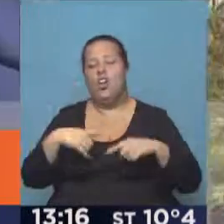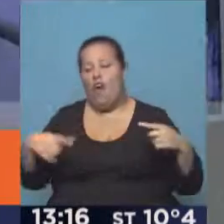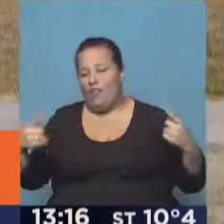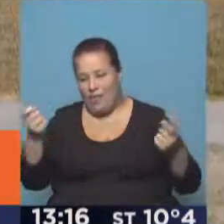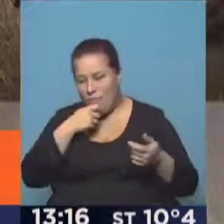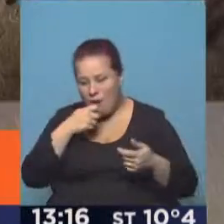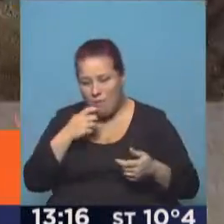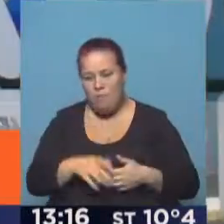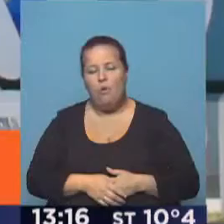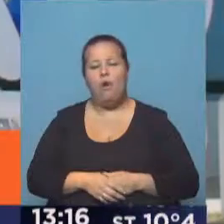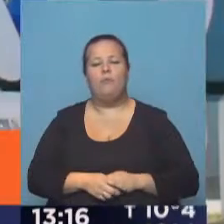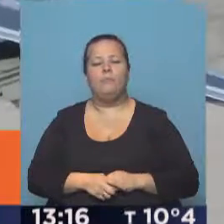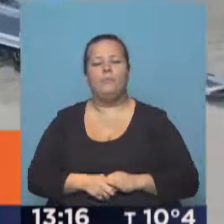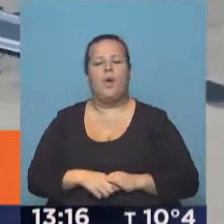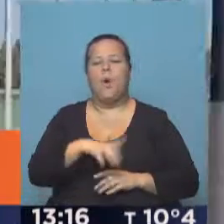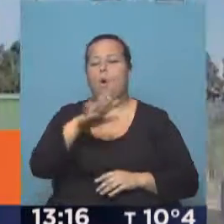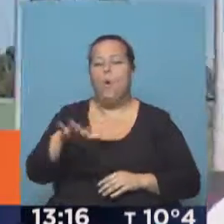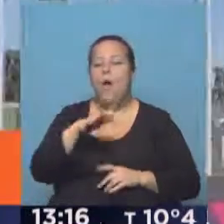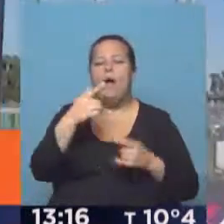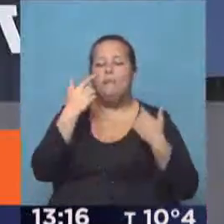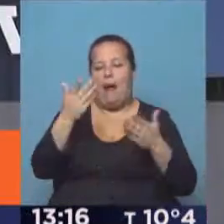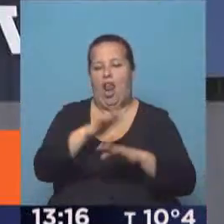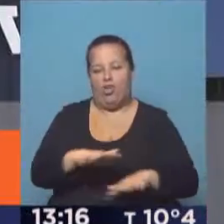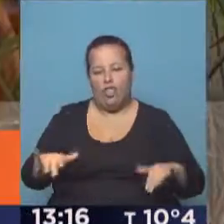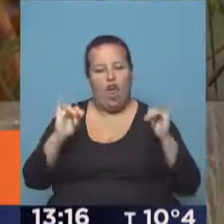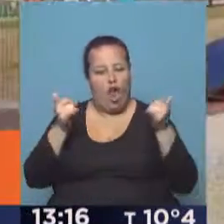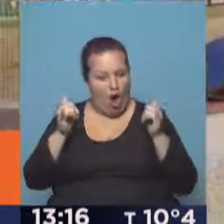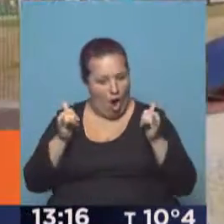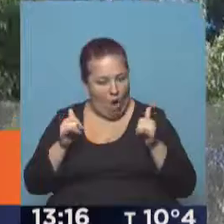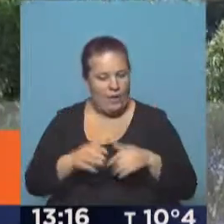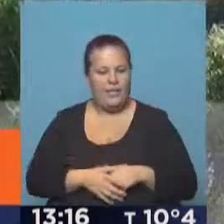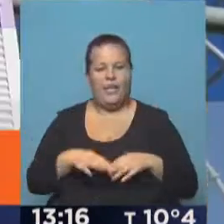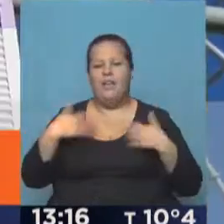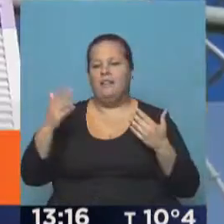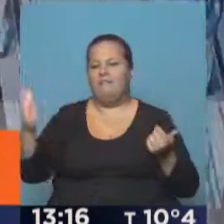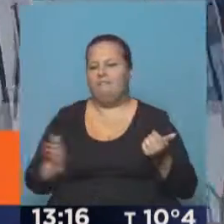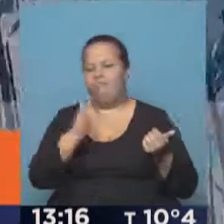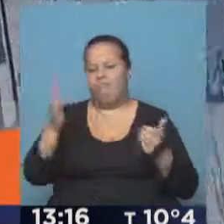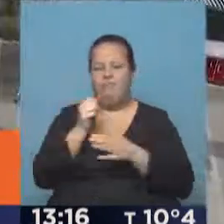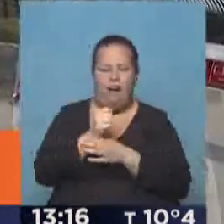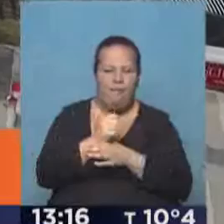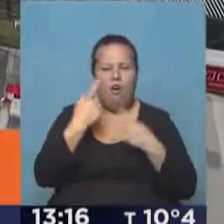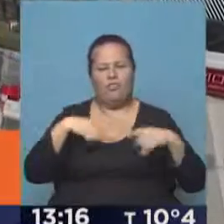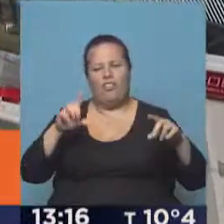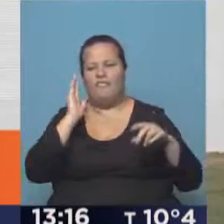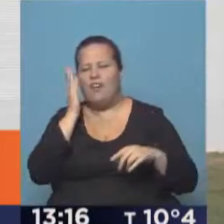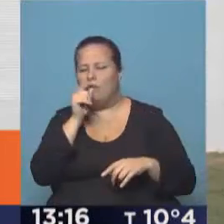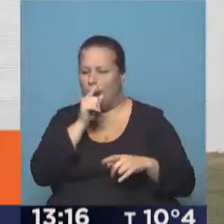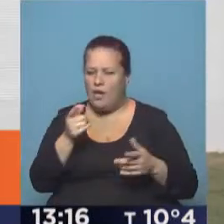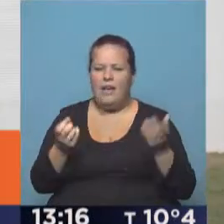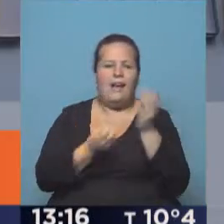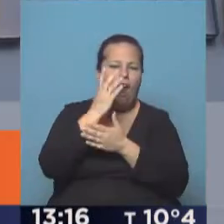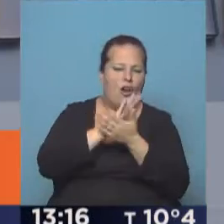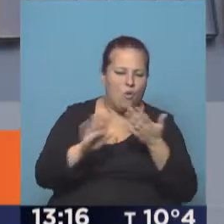por ejemplo, hay un espacio dedicado a los chicos y a los jóvenes donde van a desfilar artistas y estrellas de las redes sociales. Nuevos